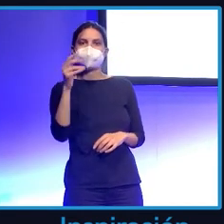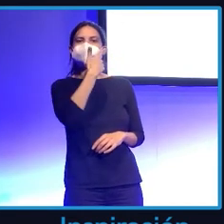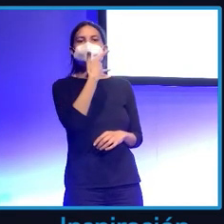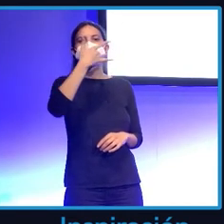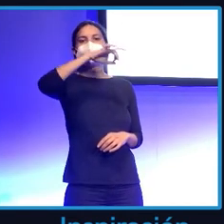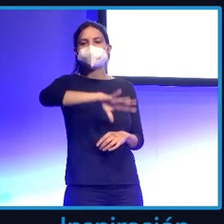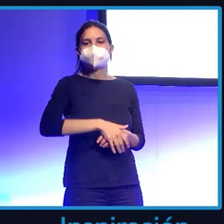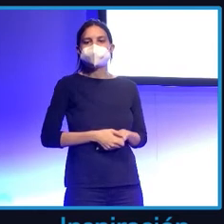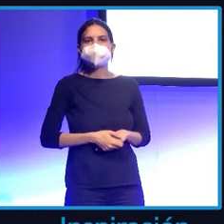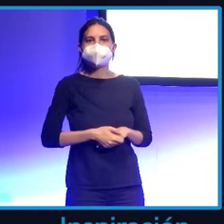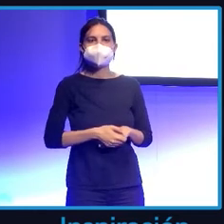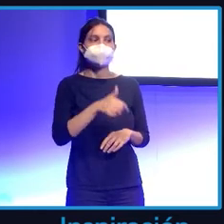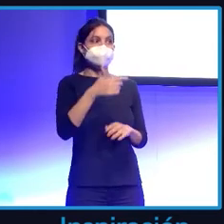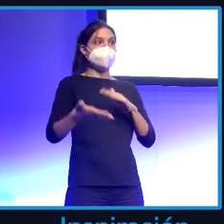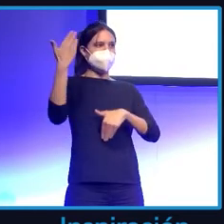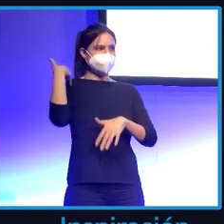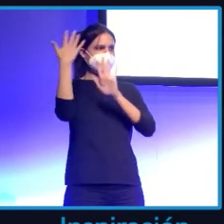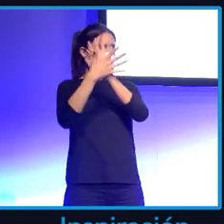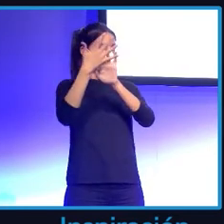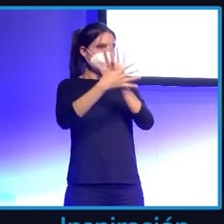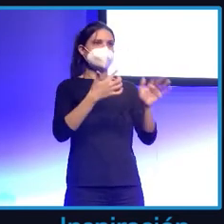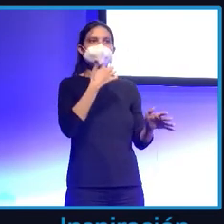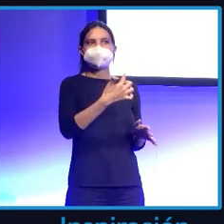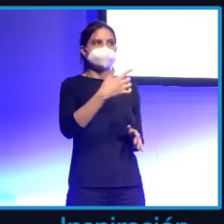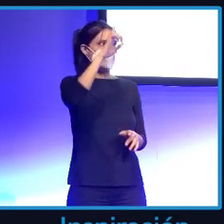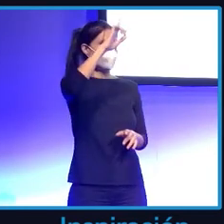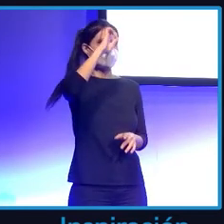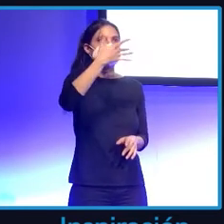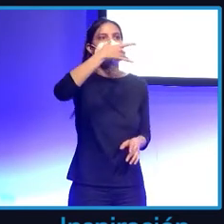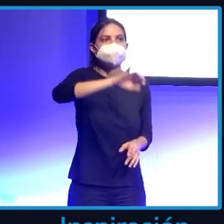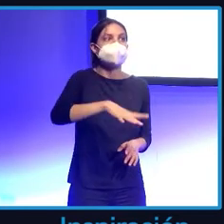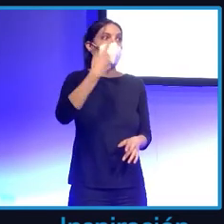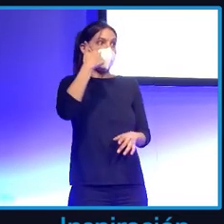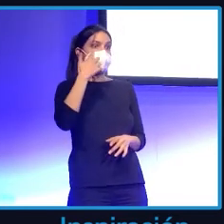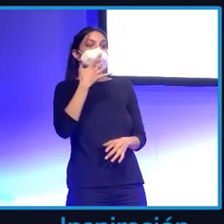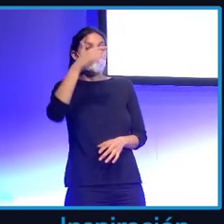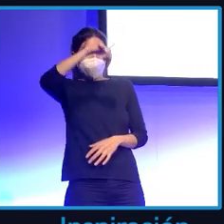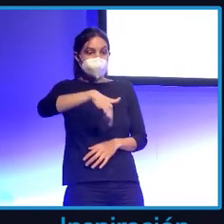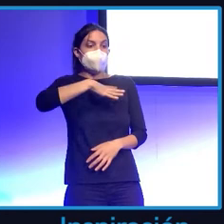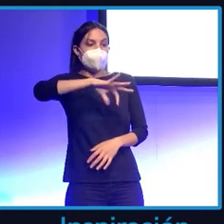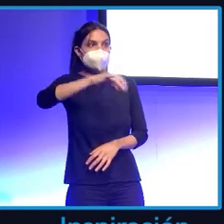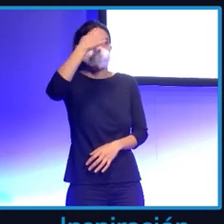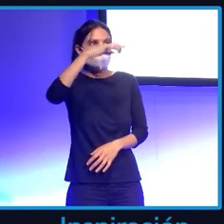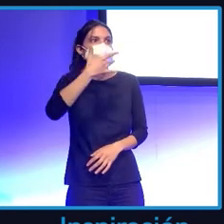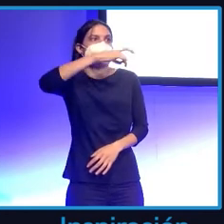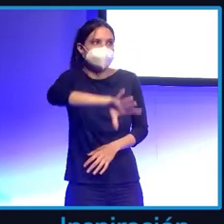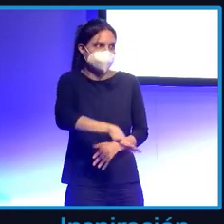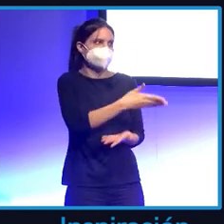anteriormente ayer donde hablaban de que no sabían quién era. Bueno, pues vamos a ver si nosotros somos capaces hoy de ver quién es.